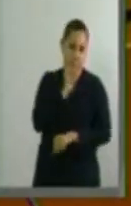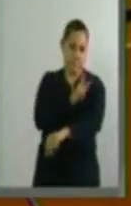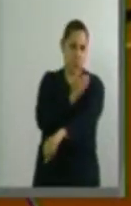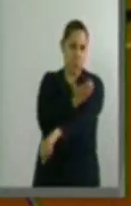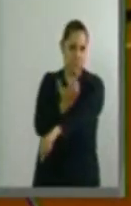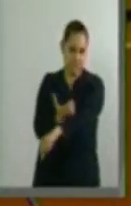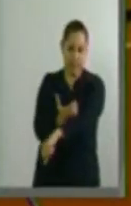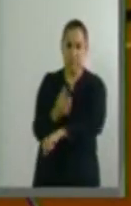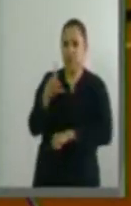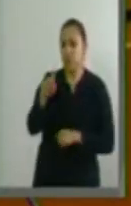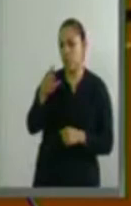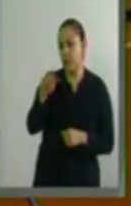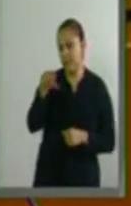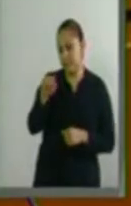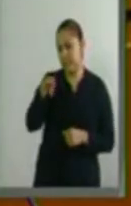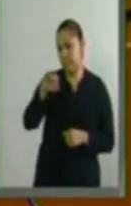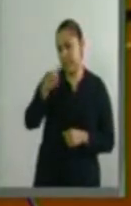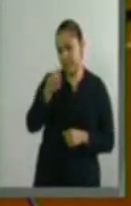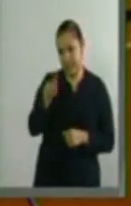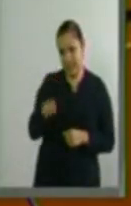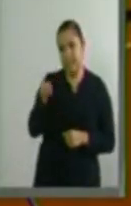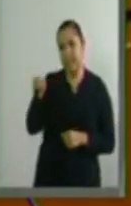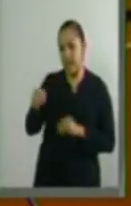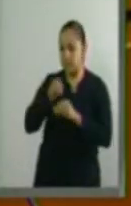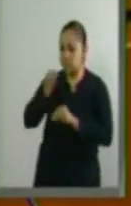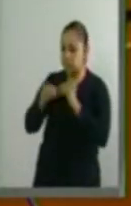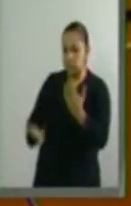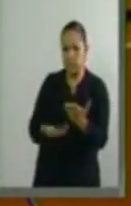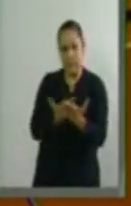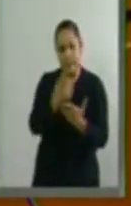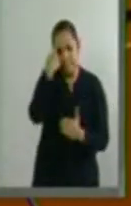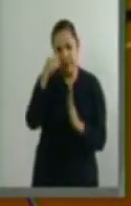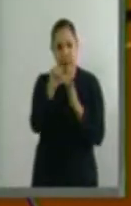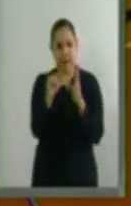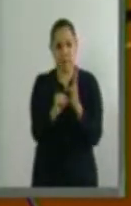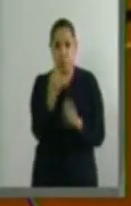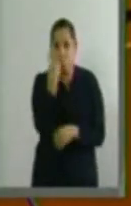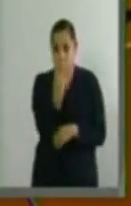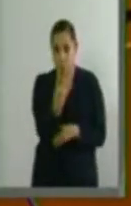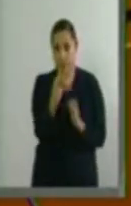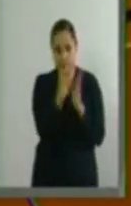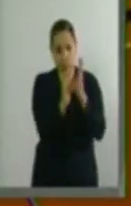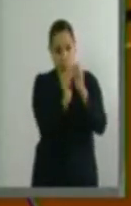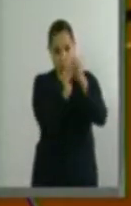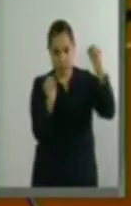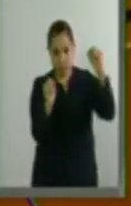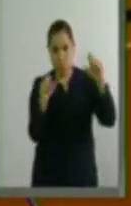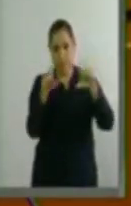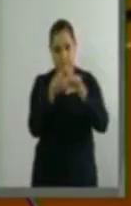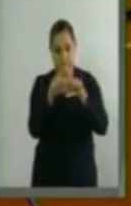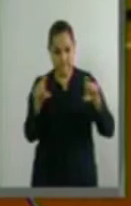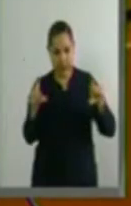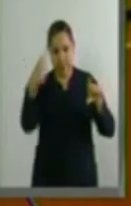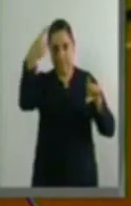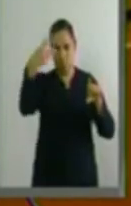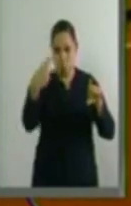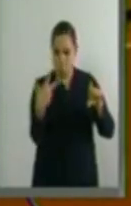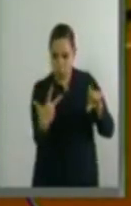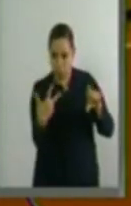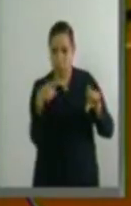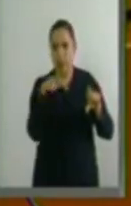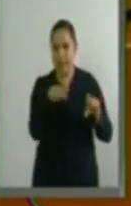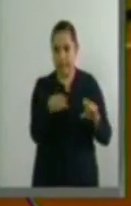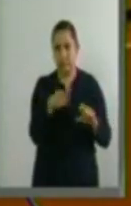con la que se reforma el párrafo octavo del artículo cuarto constitucional. El objetivo es robustecer y